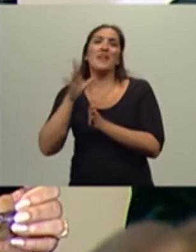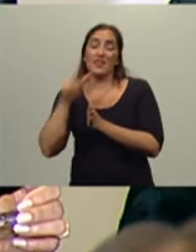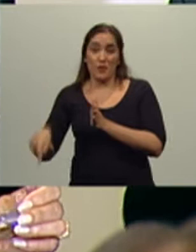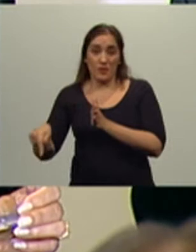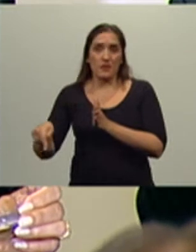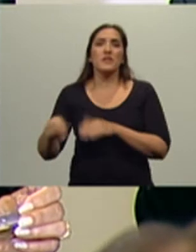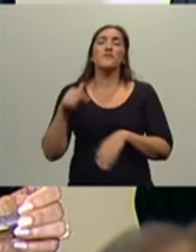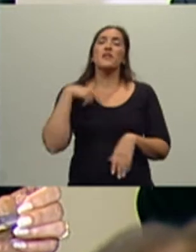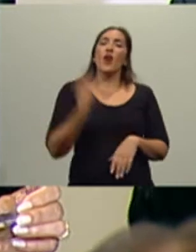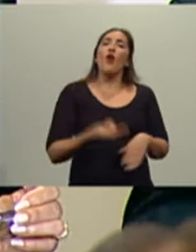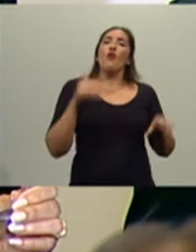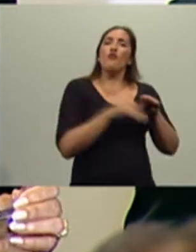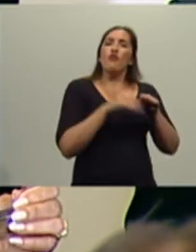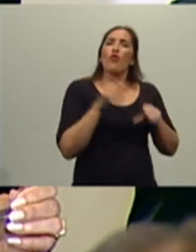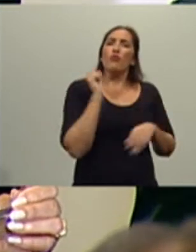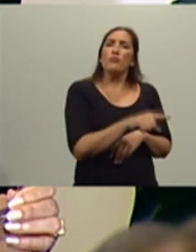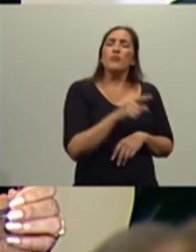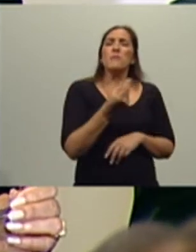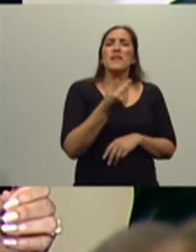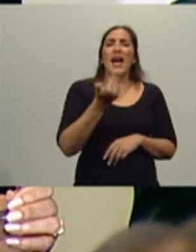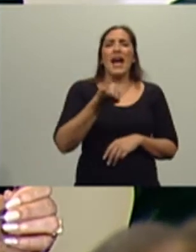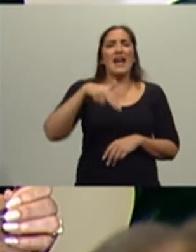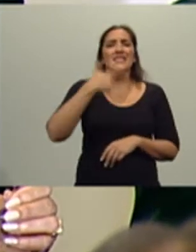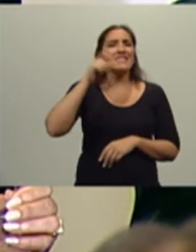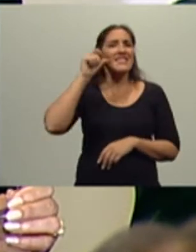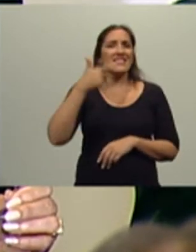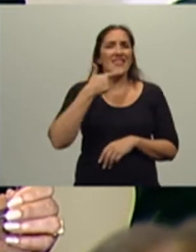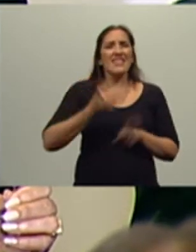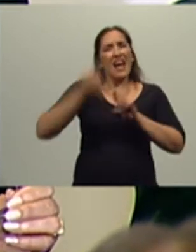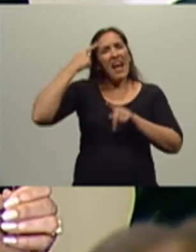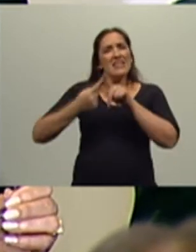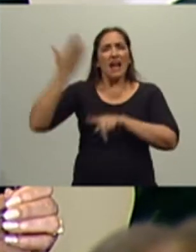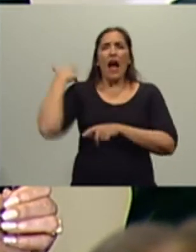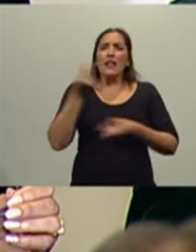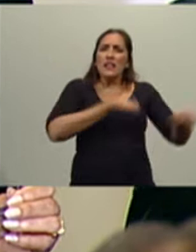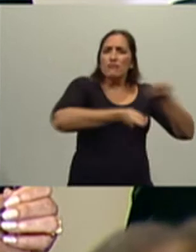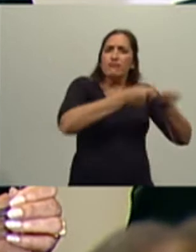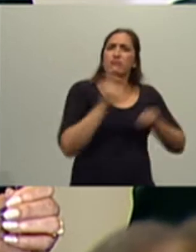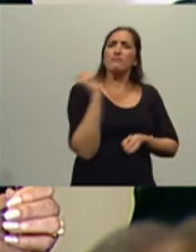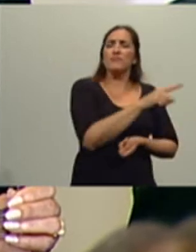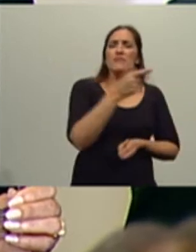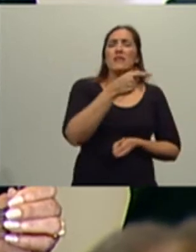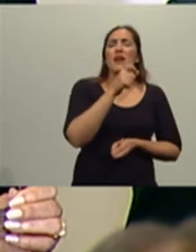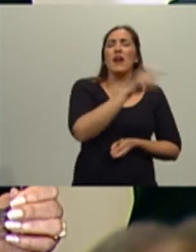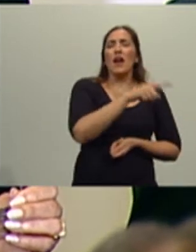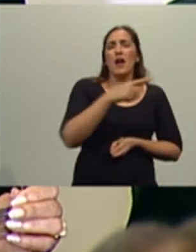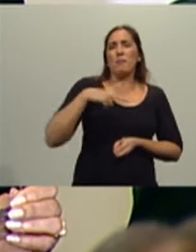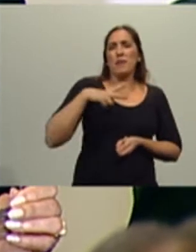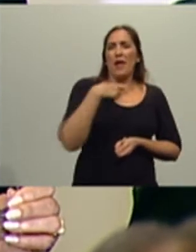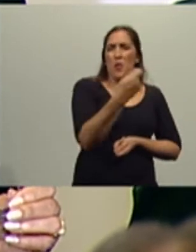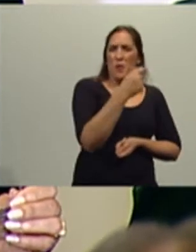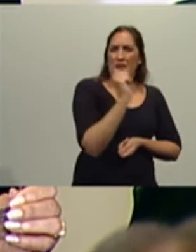Sustentabilidad de la ANSES que antes administraban las AFJP y que ahora no solamente permiten pagar